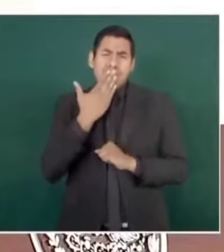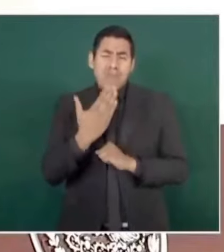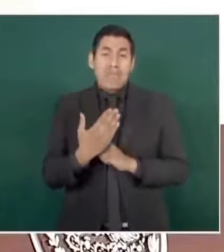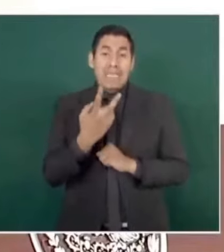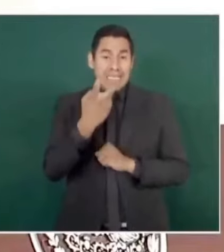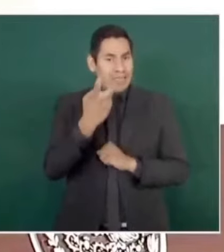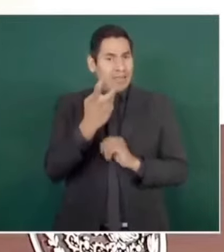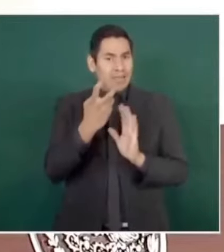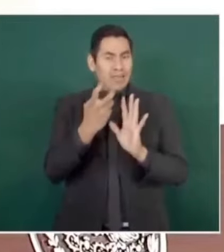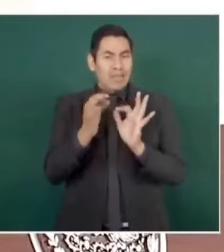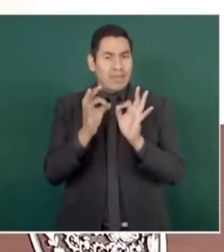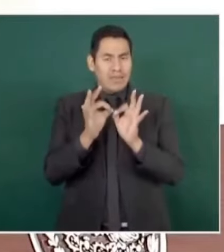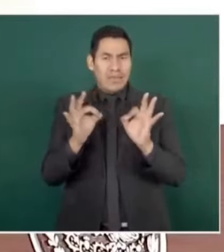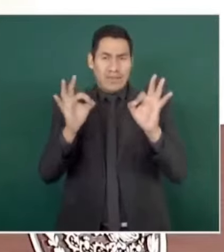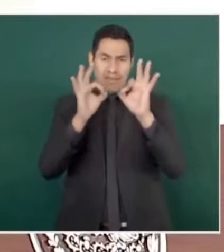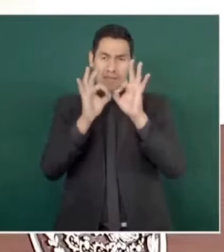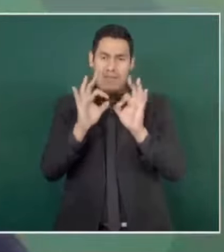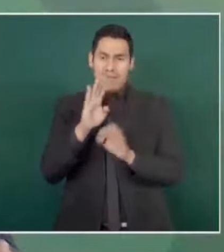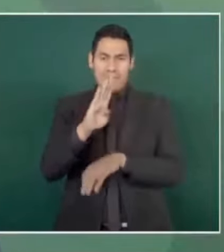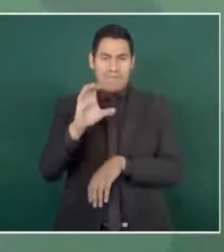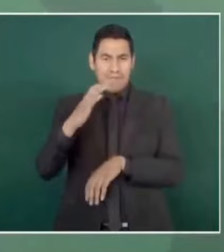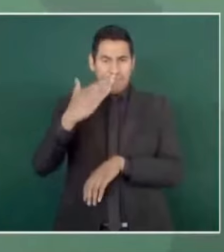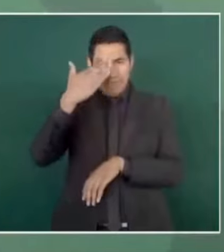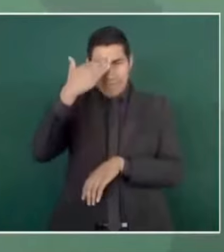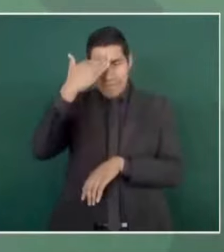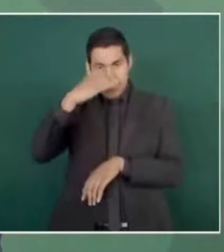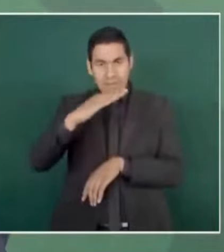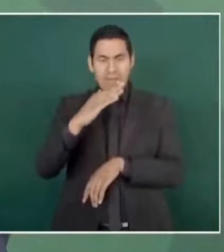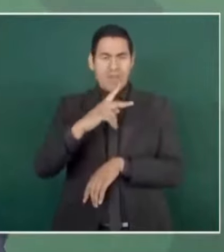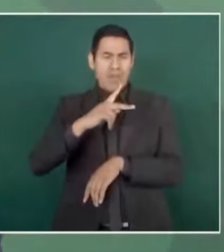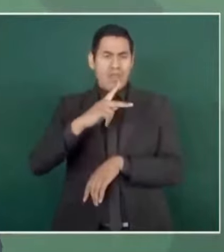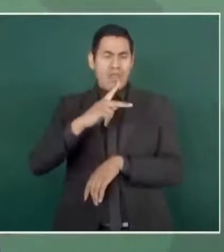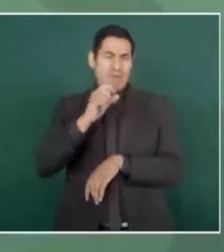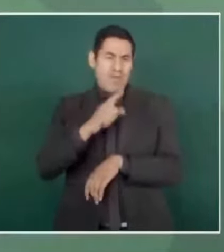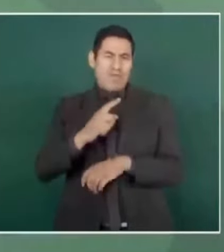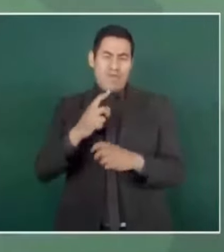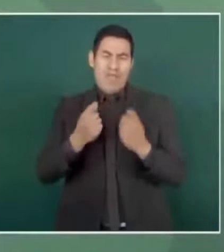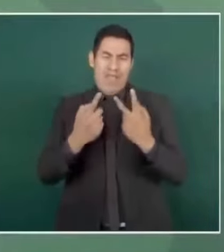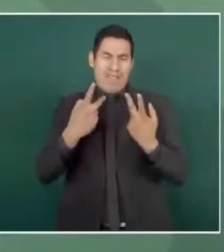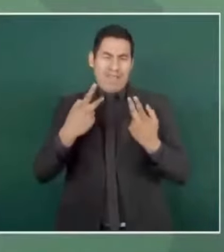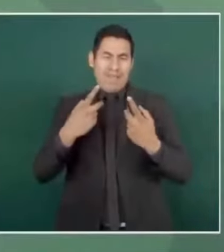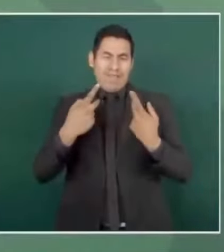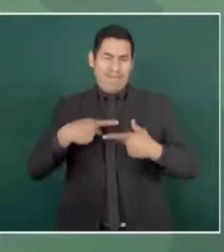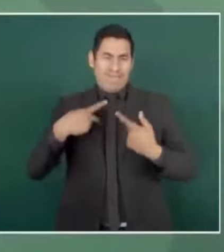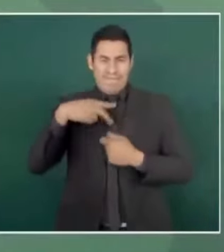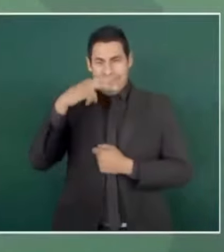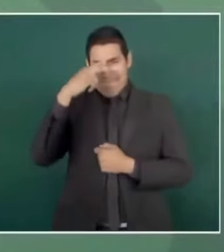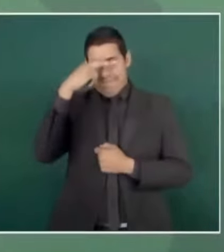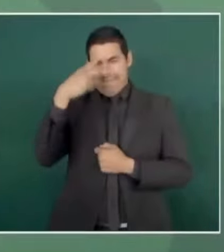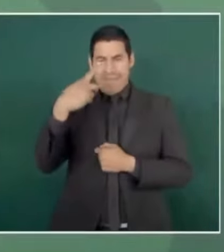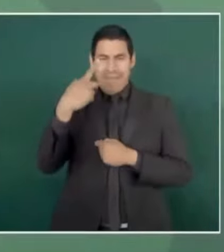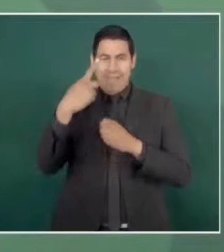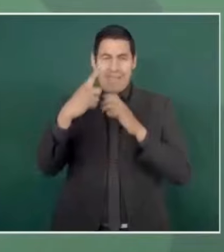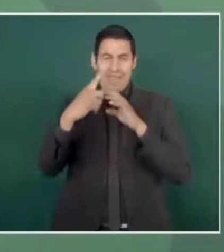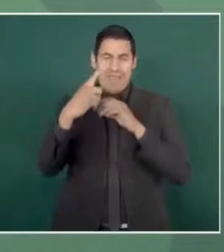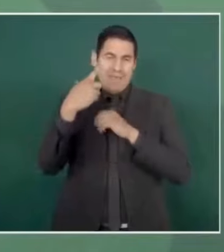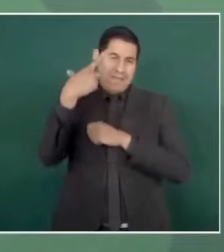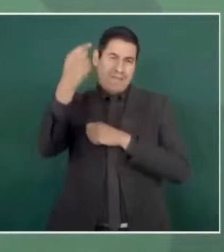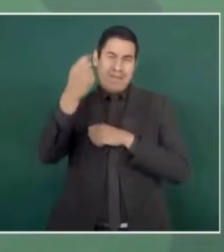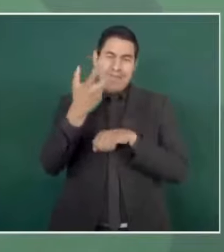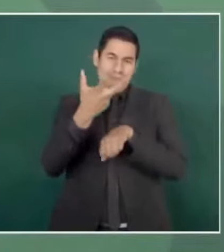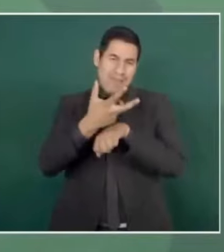en Baja California y nuestros paisanos que viven, trabajan honradamente